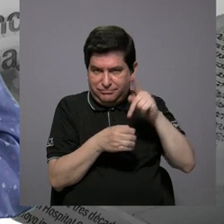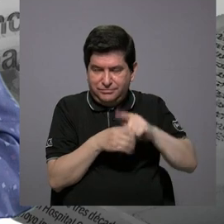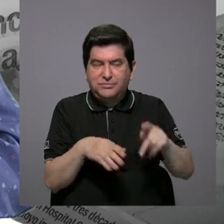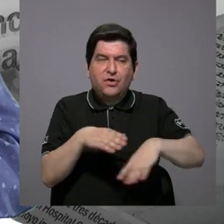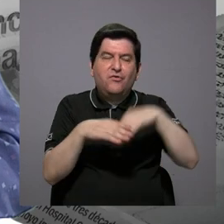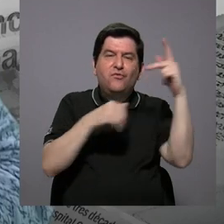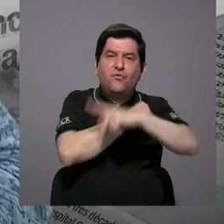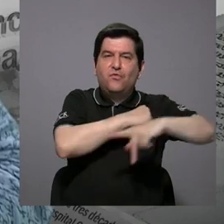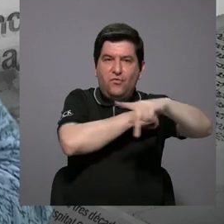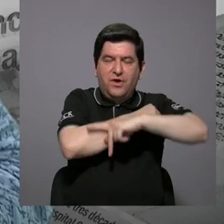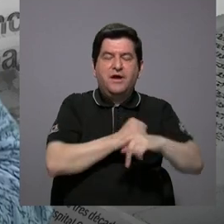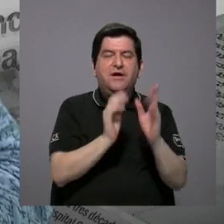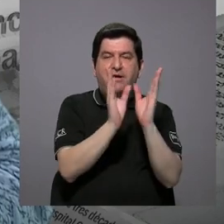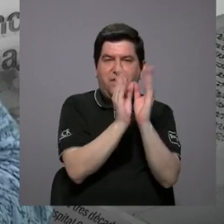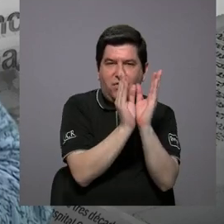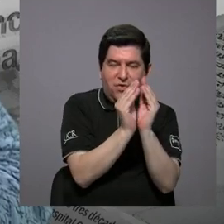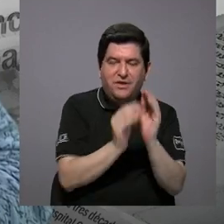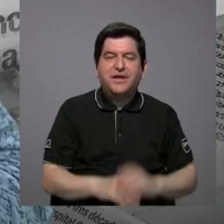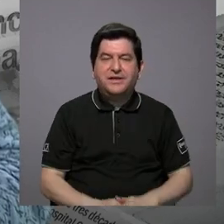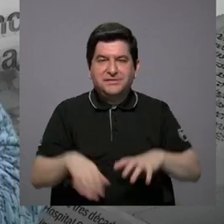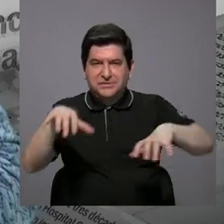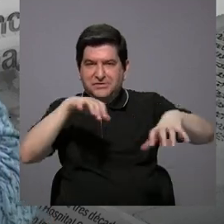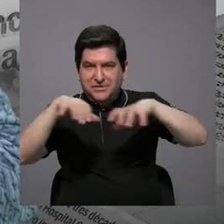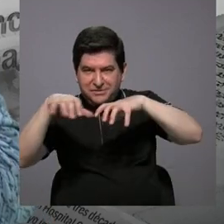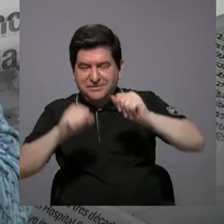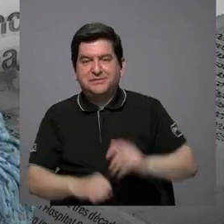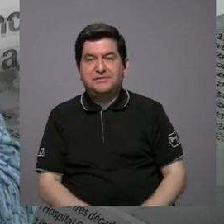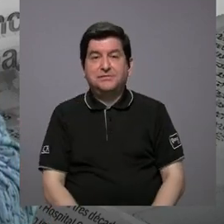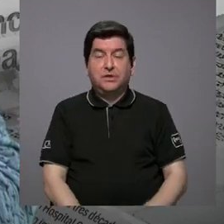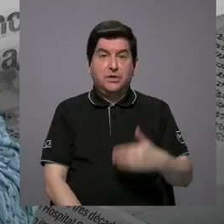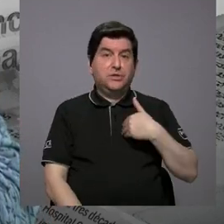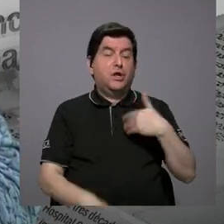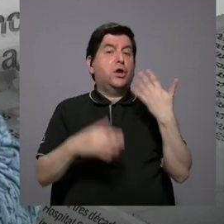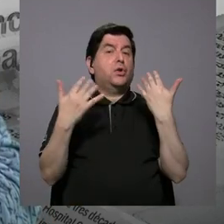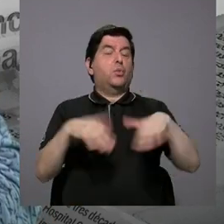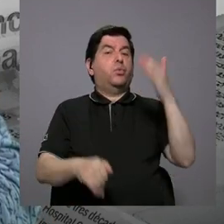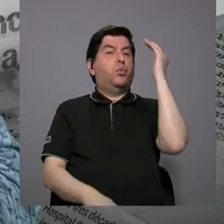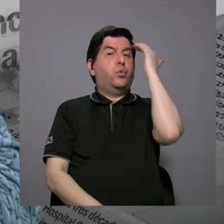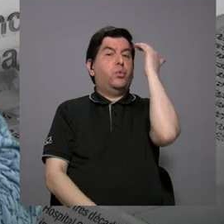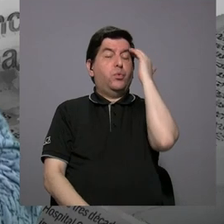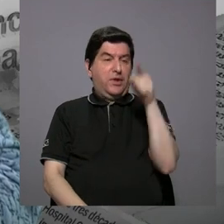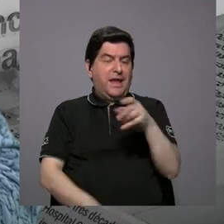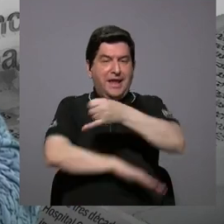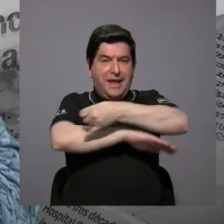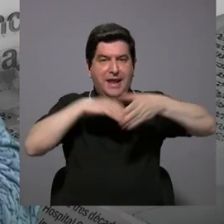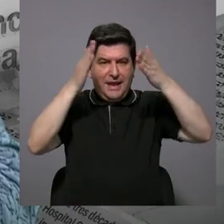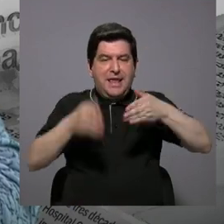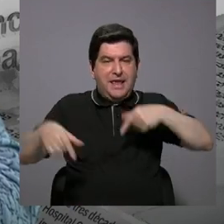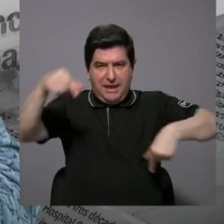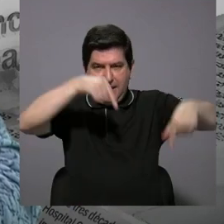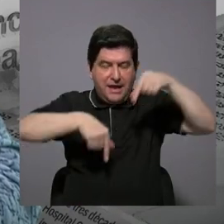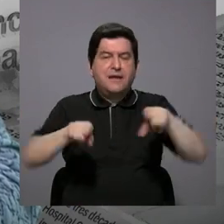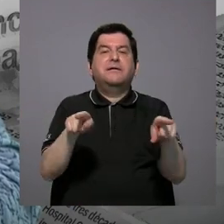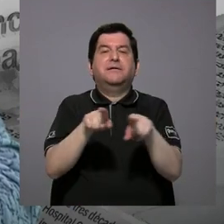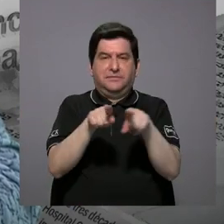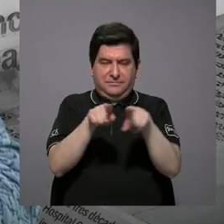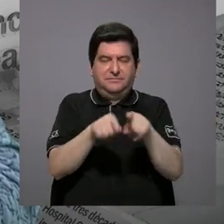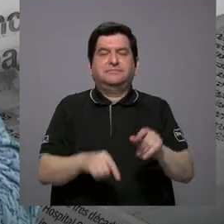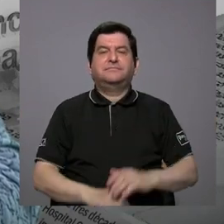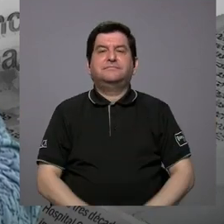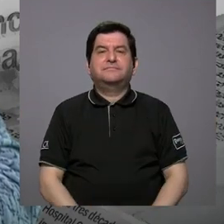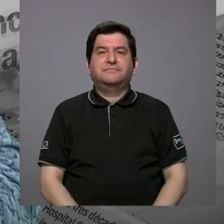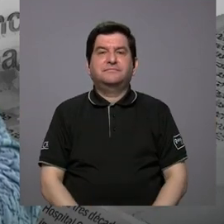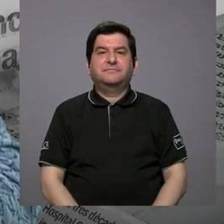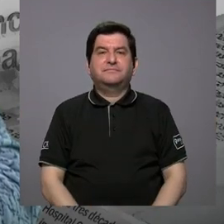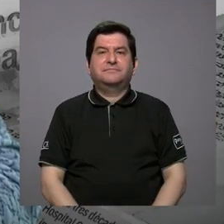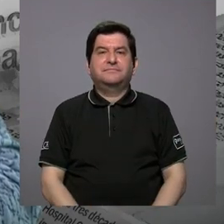exterior, en congresos, en actividades. Así que tiene un gran conocimiento. Él es ingeniero químico y además de eso,